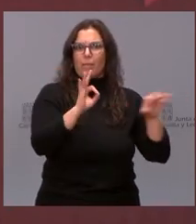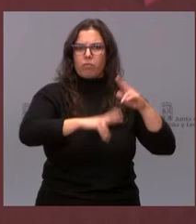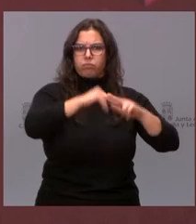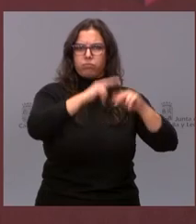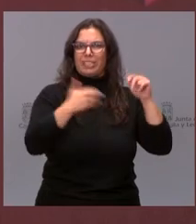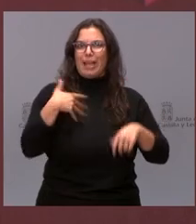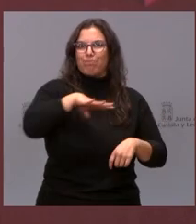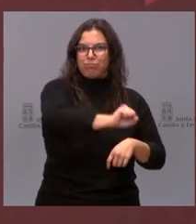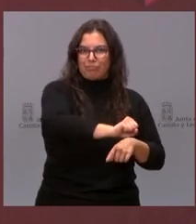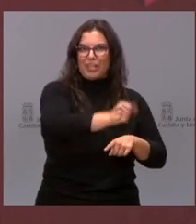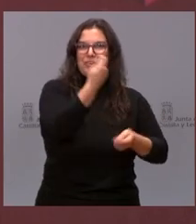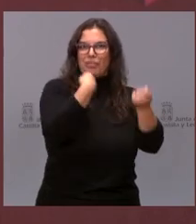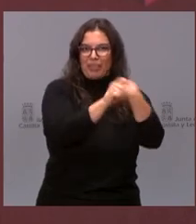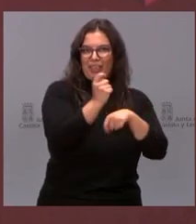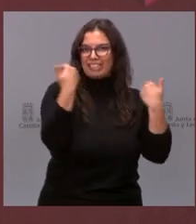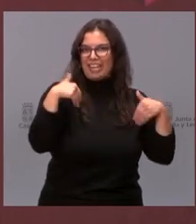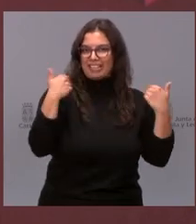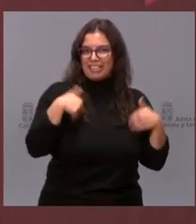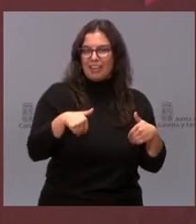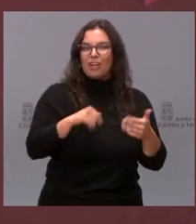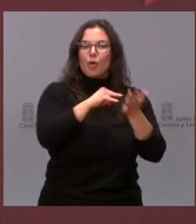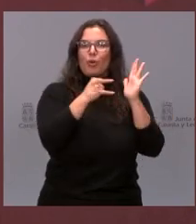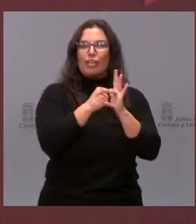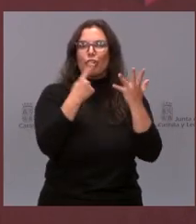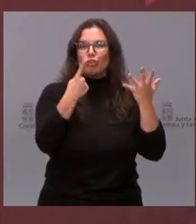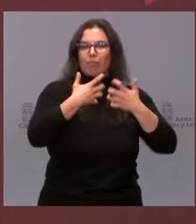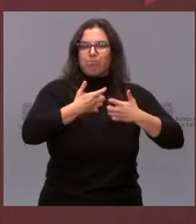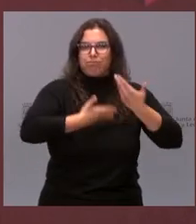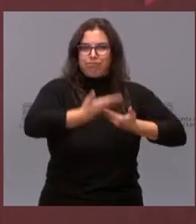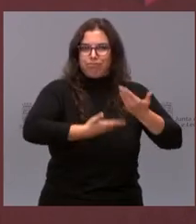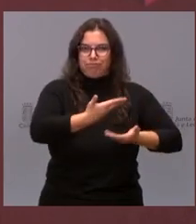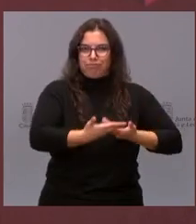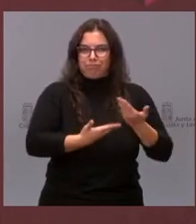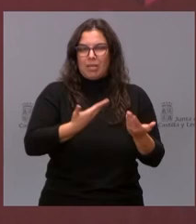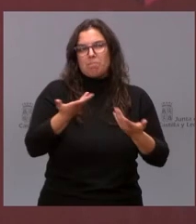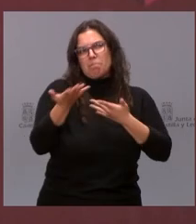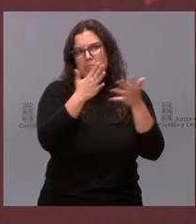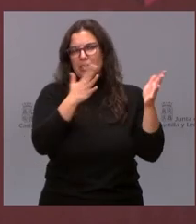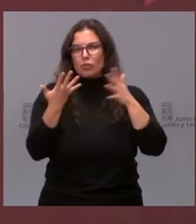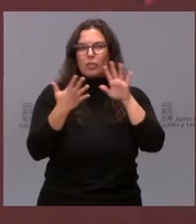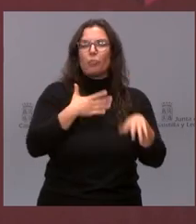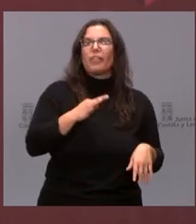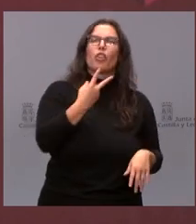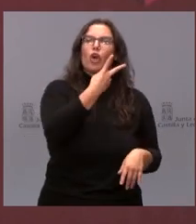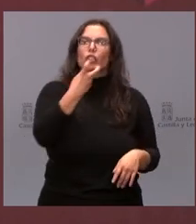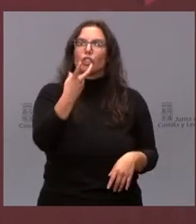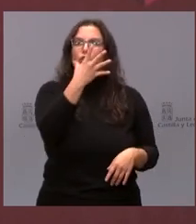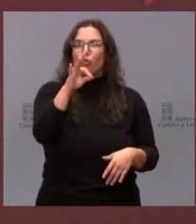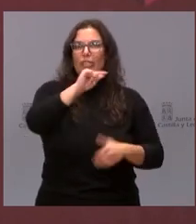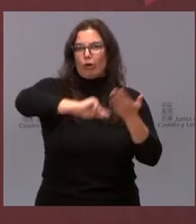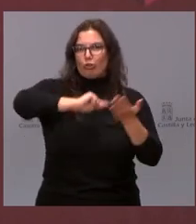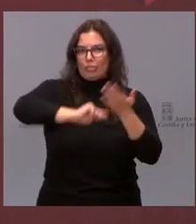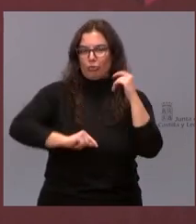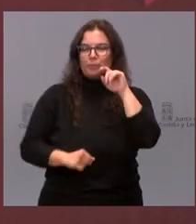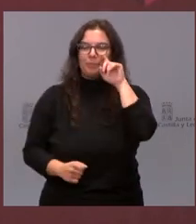reservadas y vendidas, con seis proyectos en marcha que tienen en torno a 250 empleos.